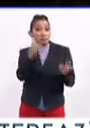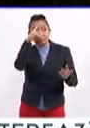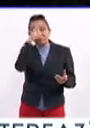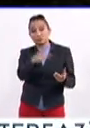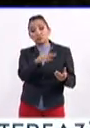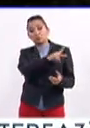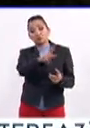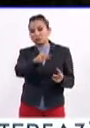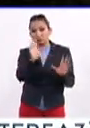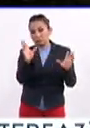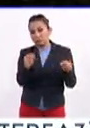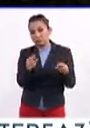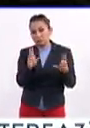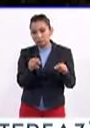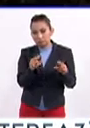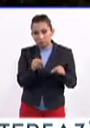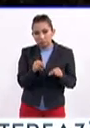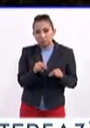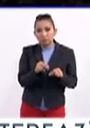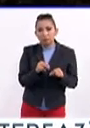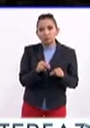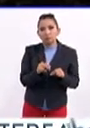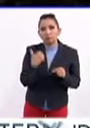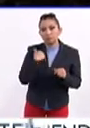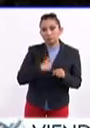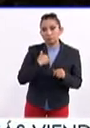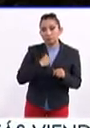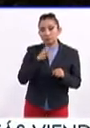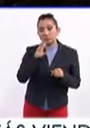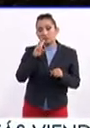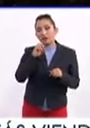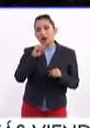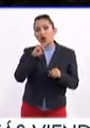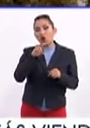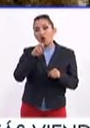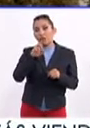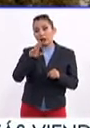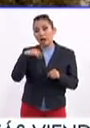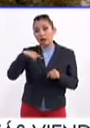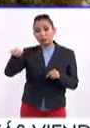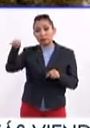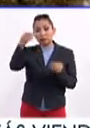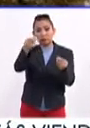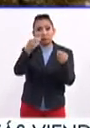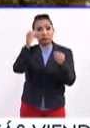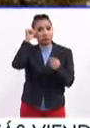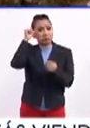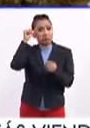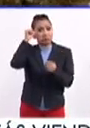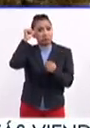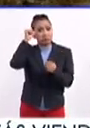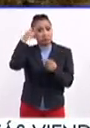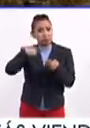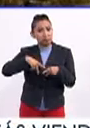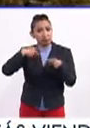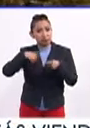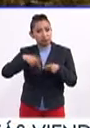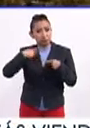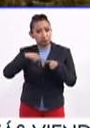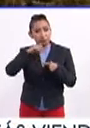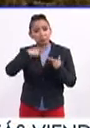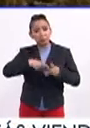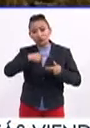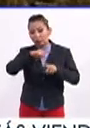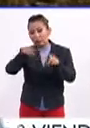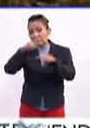mexicanos, ¿no? Eh, Canadá, bueno, Vancouver está lleno de asiáticos, y de, este, pues